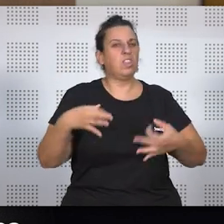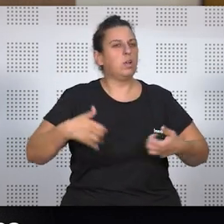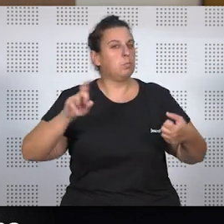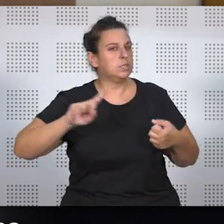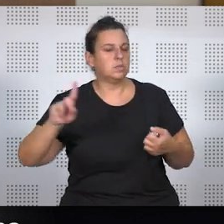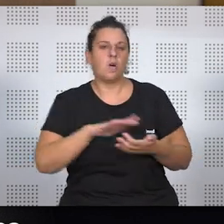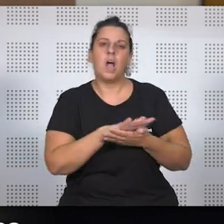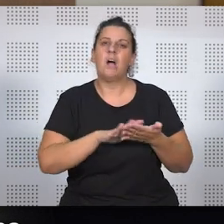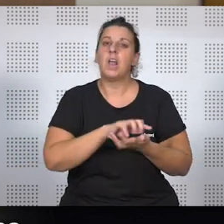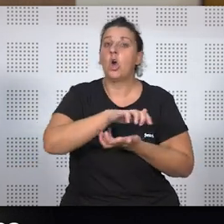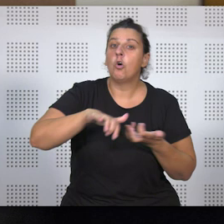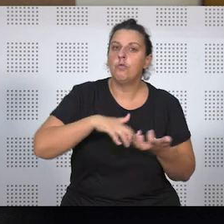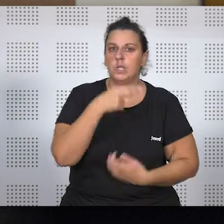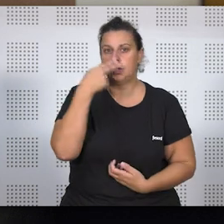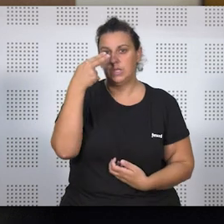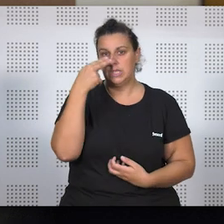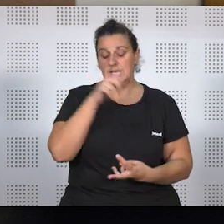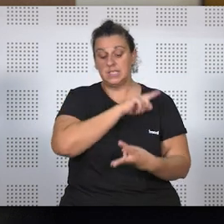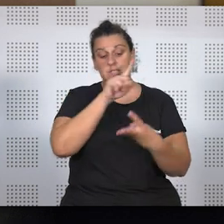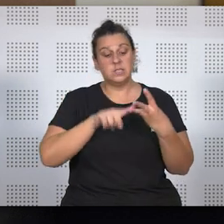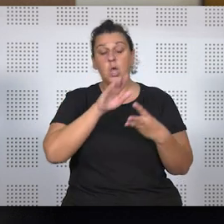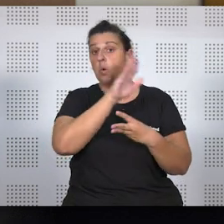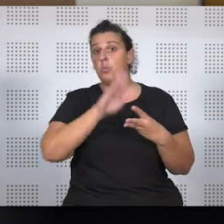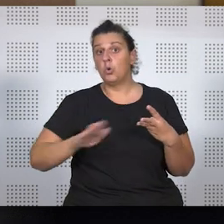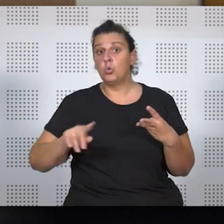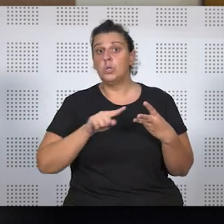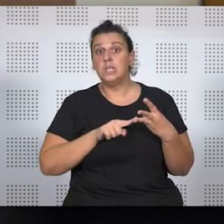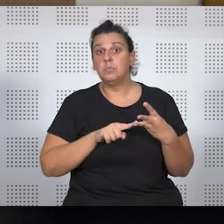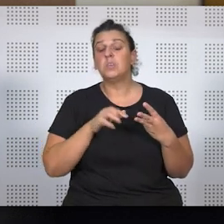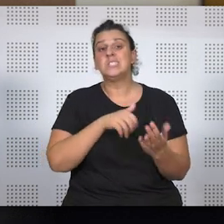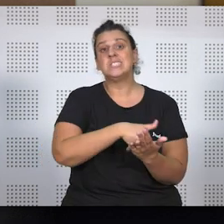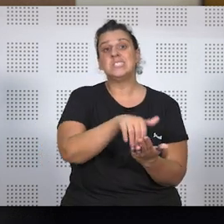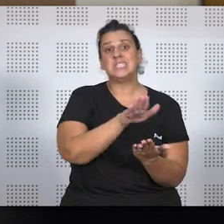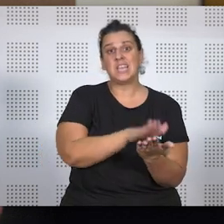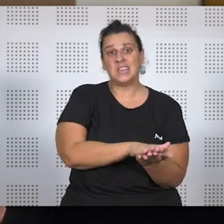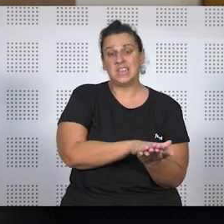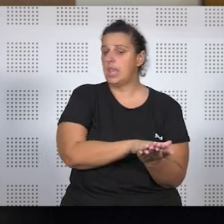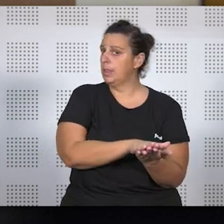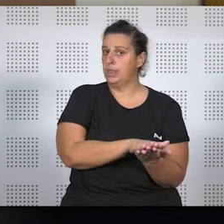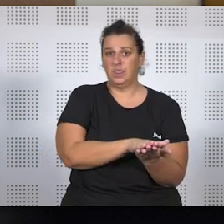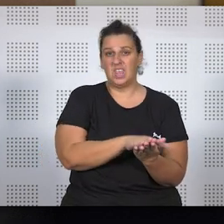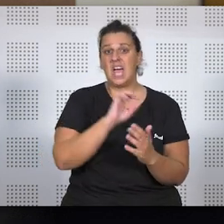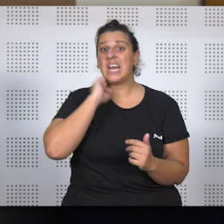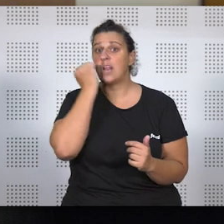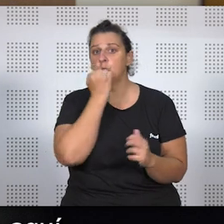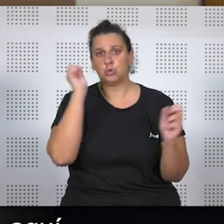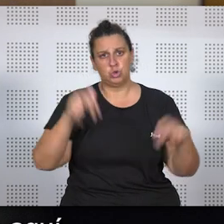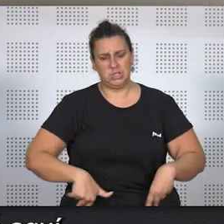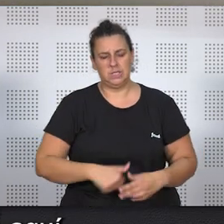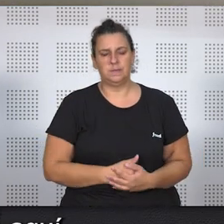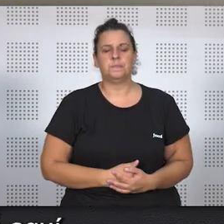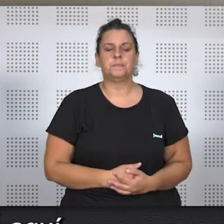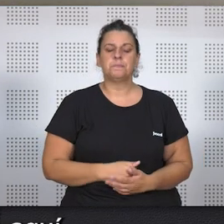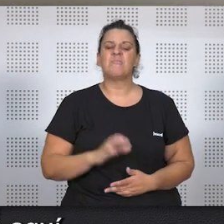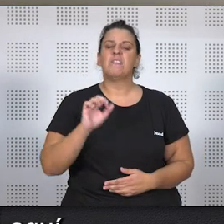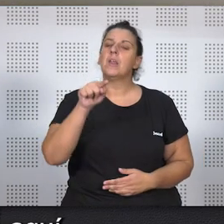de resolver aquí es un conflicto de intereses. Y por último, aludiría que la sentencia en principio no cabe recurso. Has